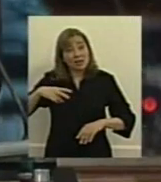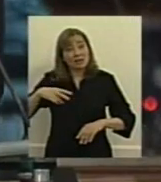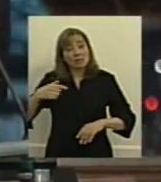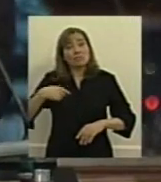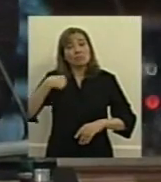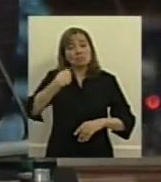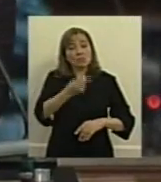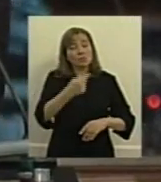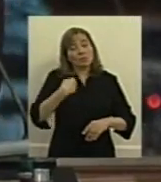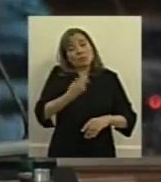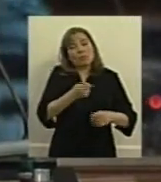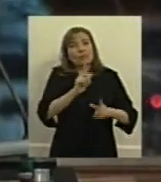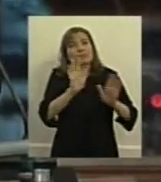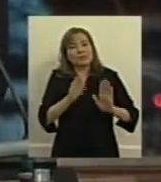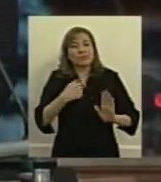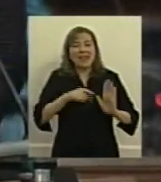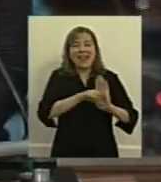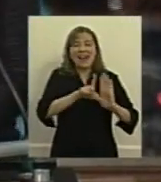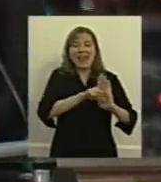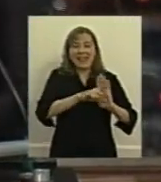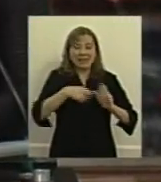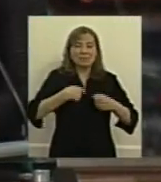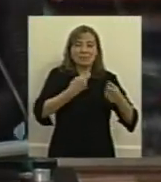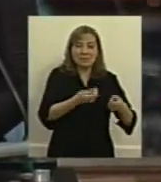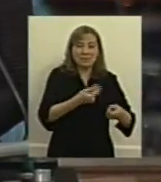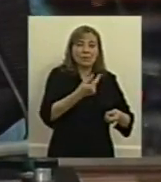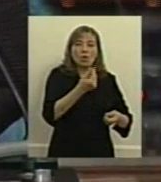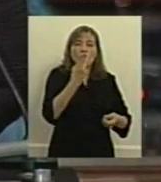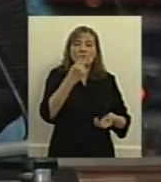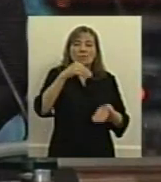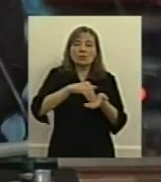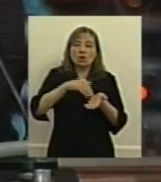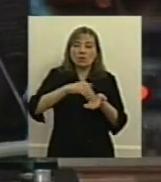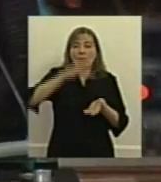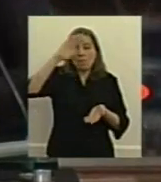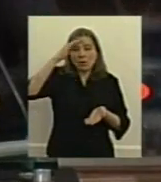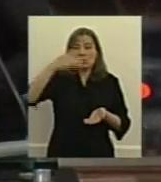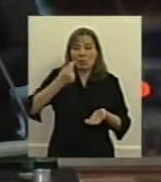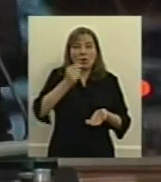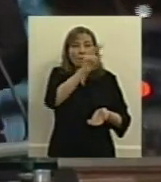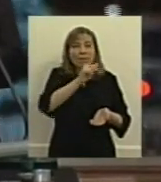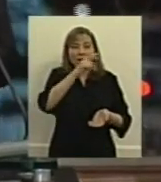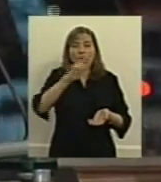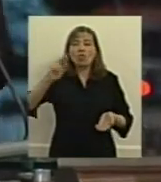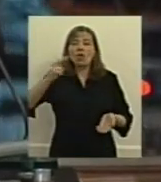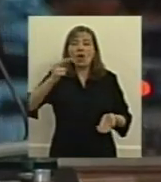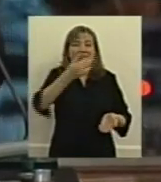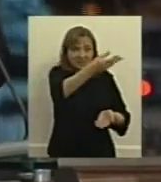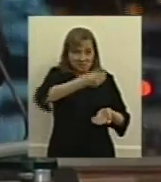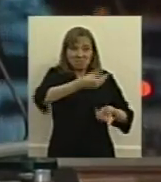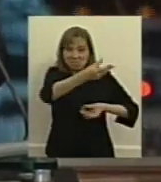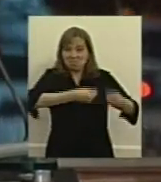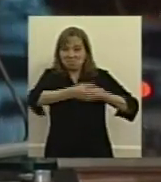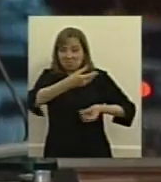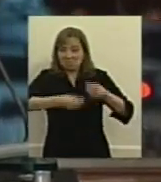una prerrogativa absolutamente legal que es la de comprar 2 millones de dólares por mes en moneda extranjera no para pagar deudas ni